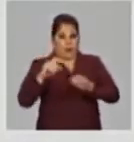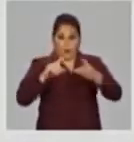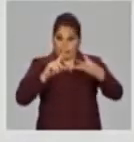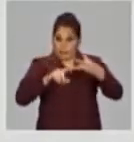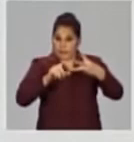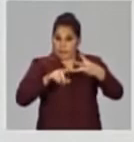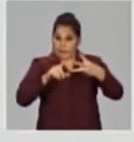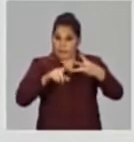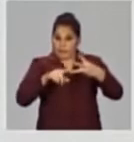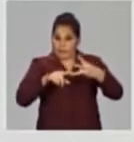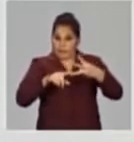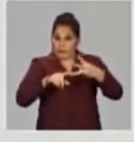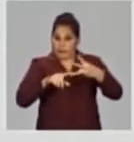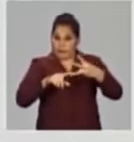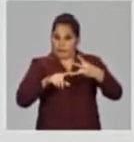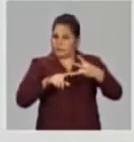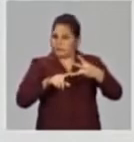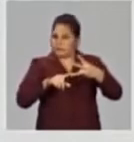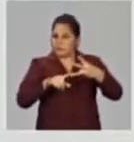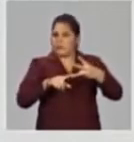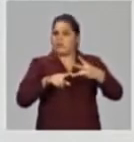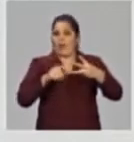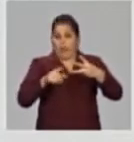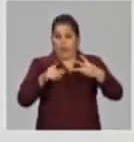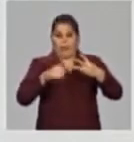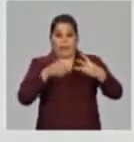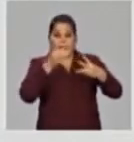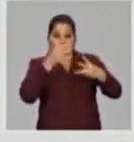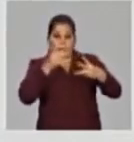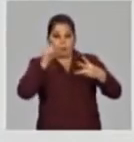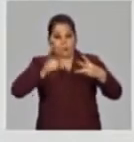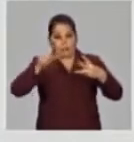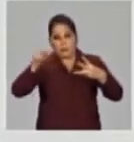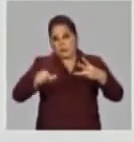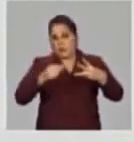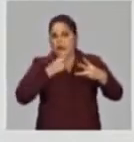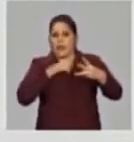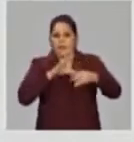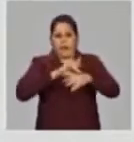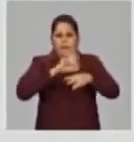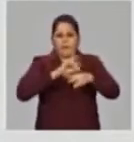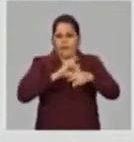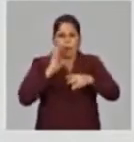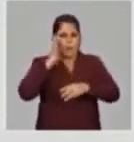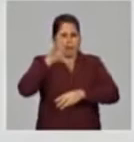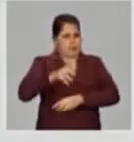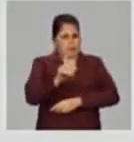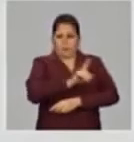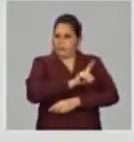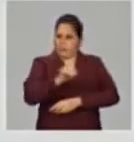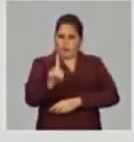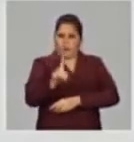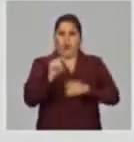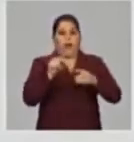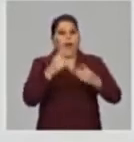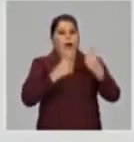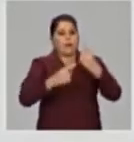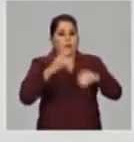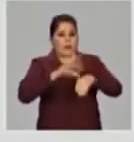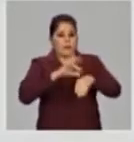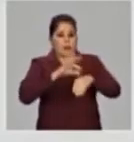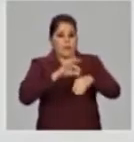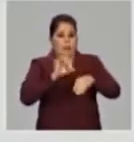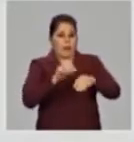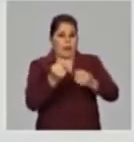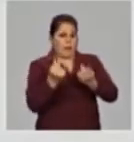eran, eran, eran, tratamientos de ciclo corto que no eran enfermedades crónicas. Crónicas. Y, bueno, tenía